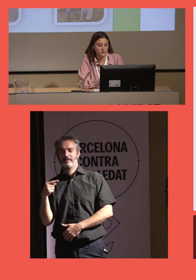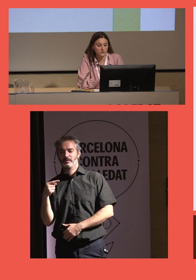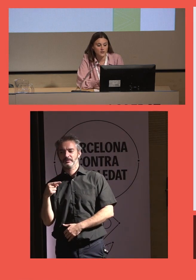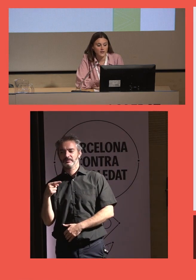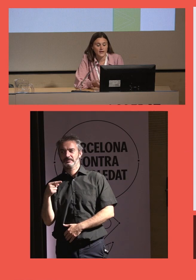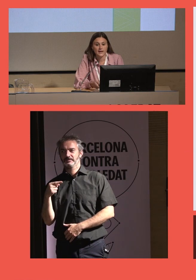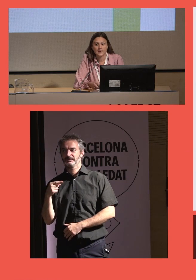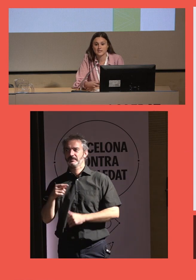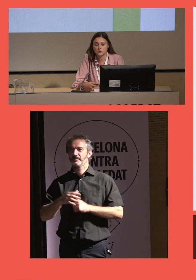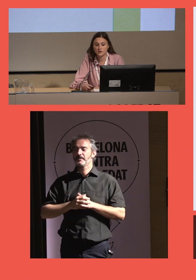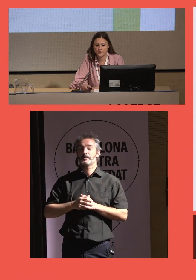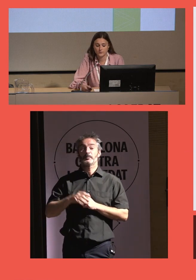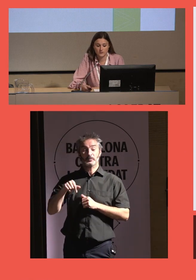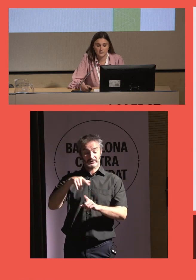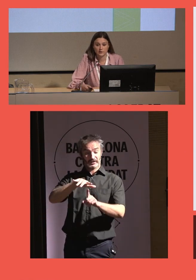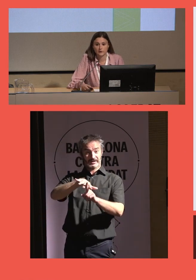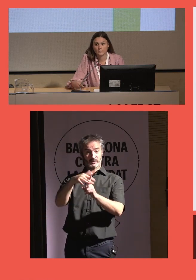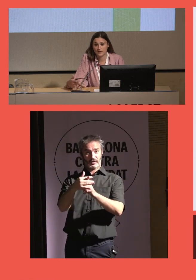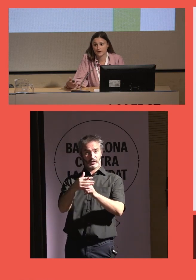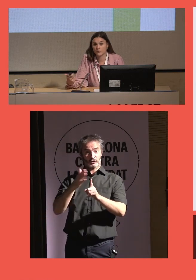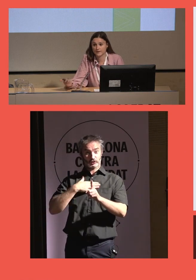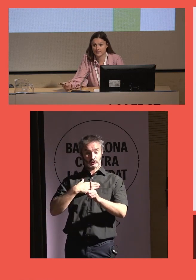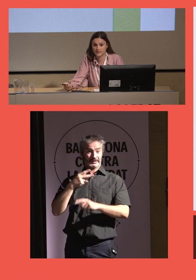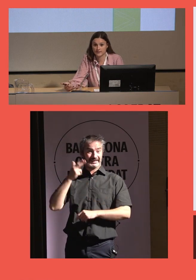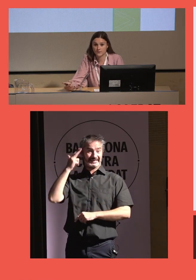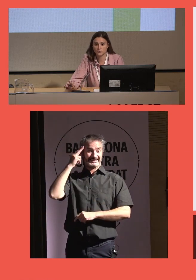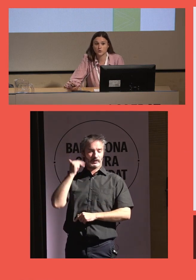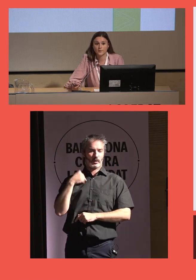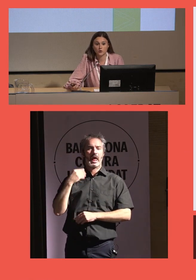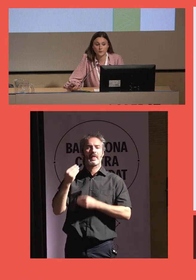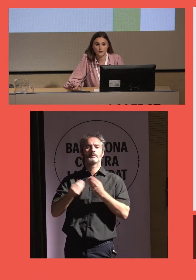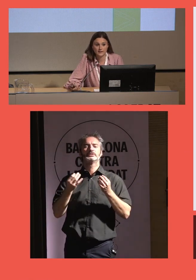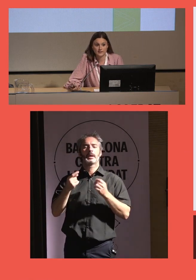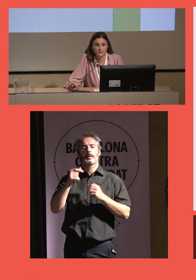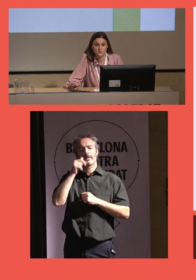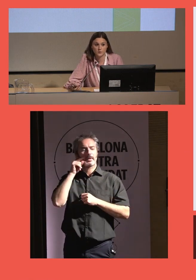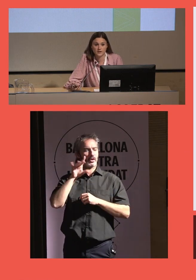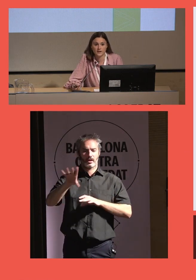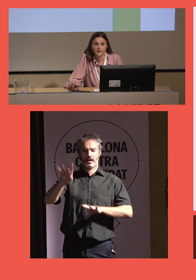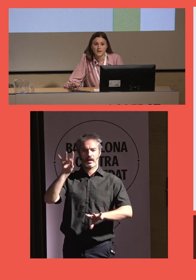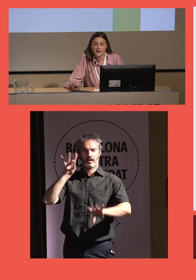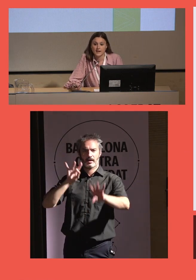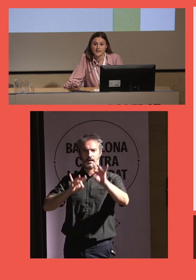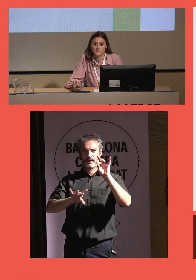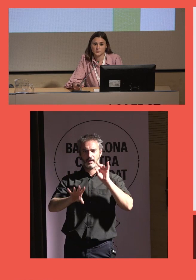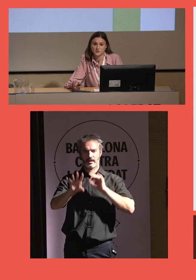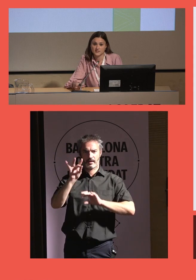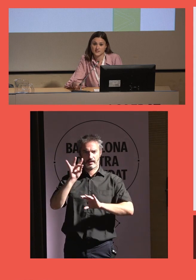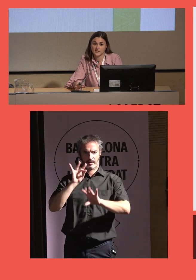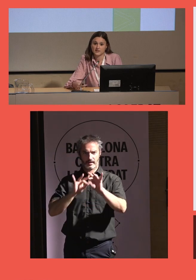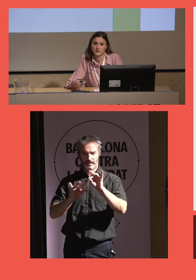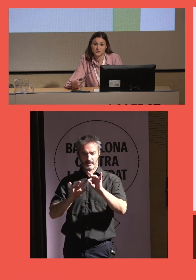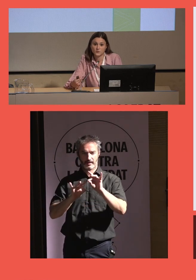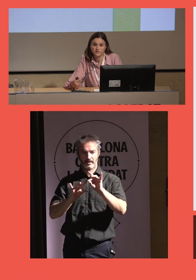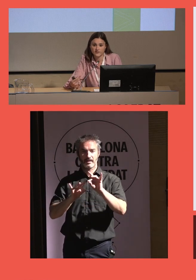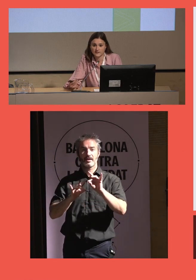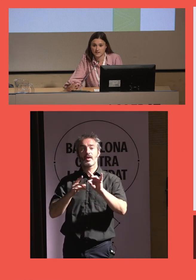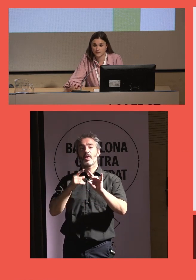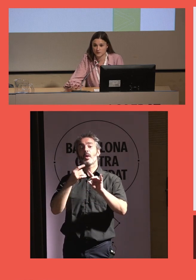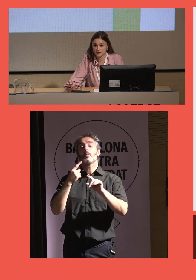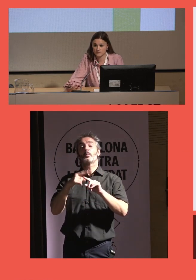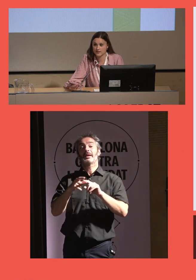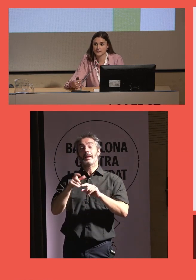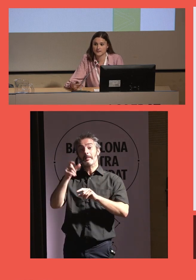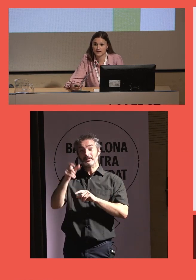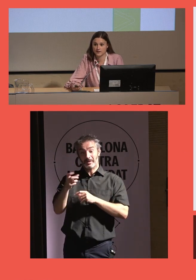he pasado un poquito. ¿Qué es lo que hacemos desde Teruel? Primero, detectamos, ¿no? ¿Pero cómo detectamos? Porque las personas en Teruel es muy difícil